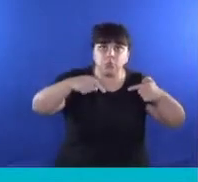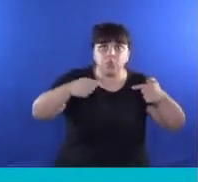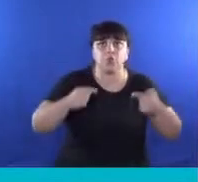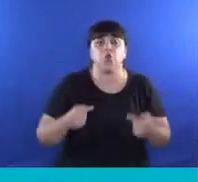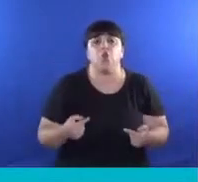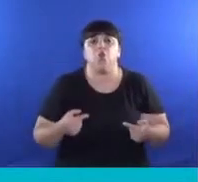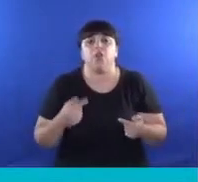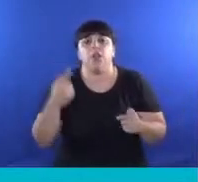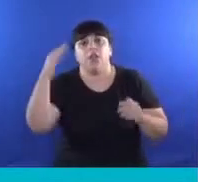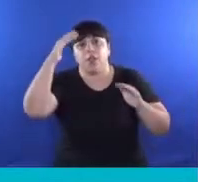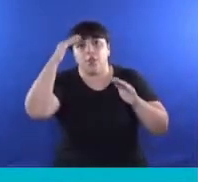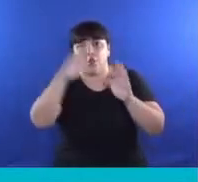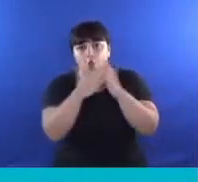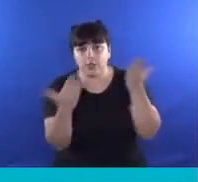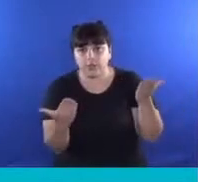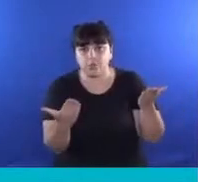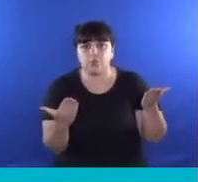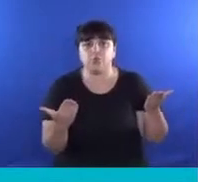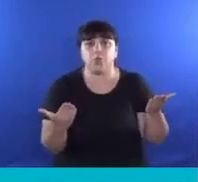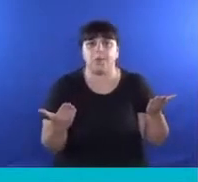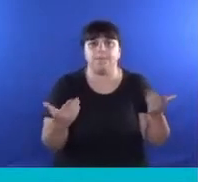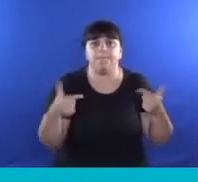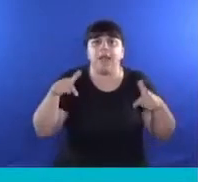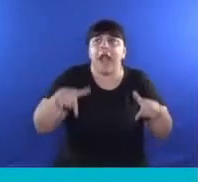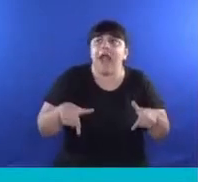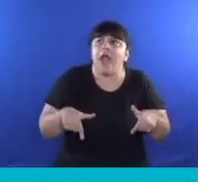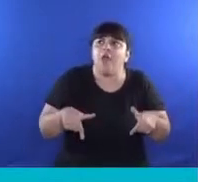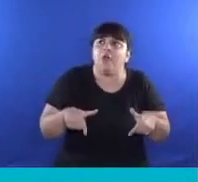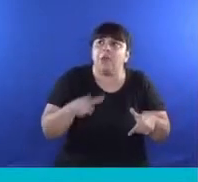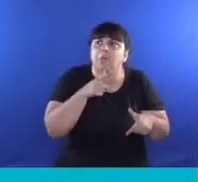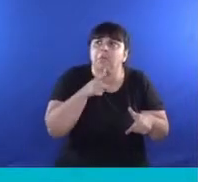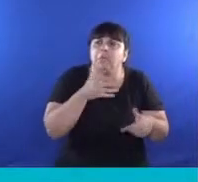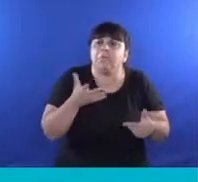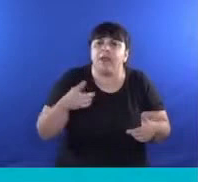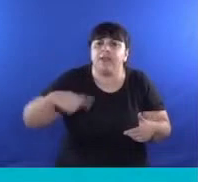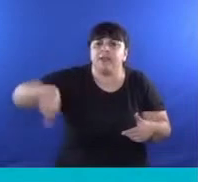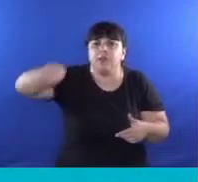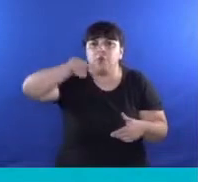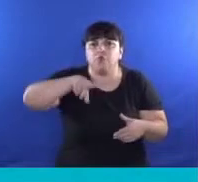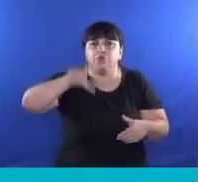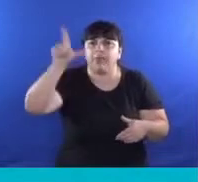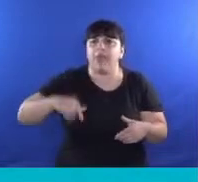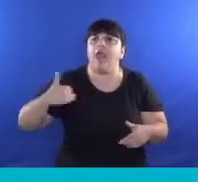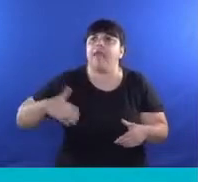de la Constitución, ahora parecen ser republicanos.